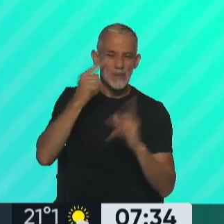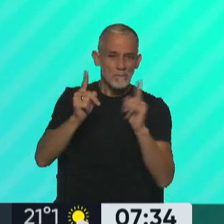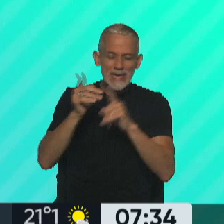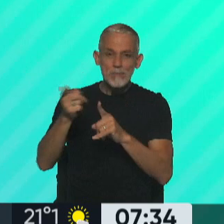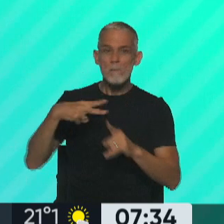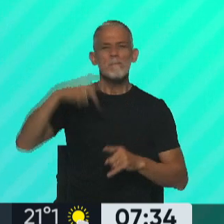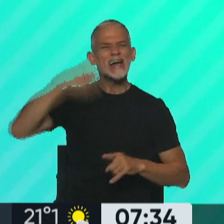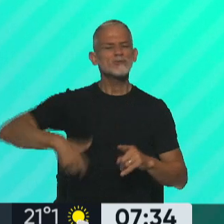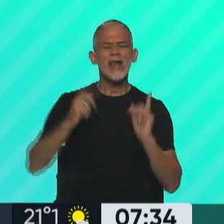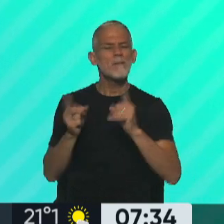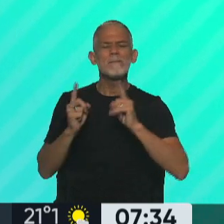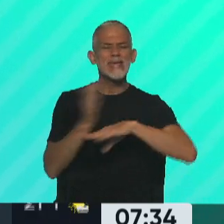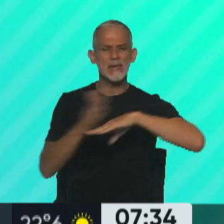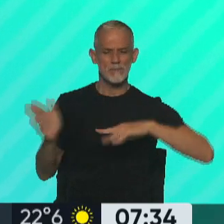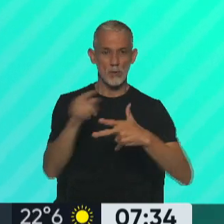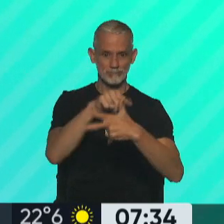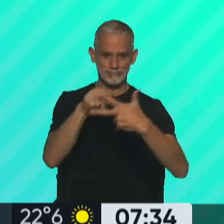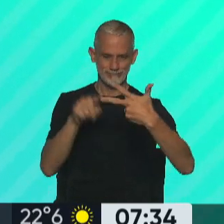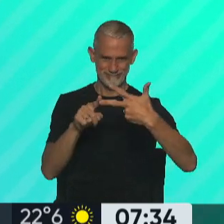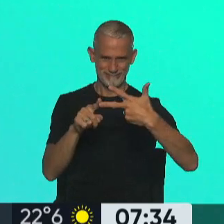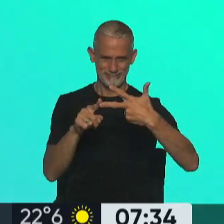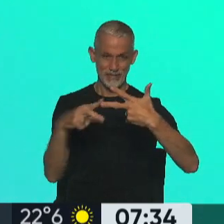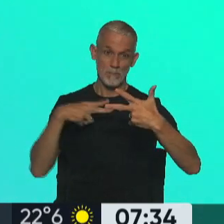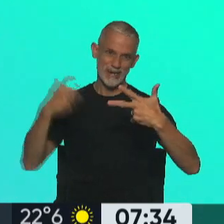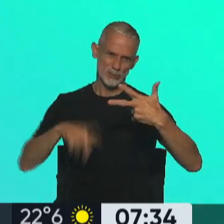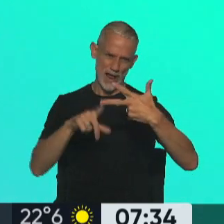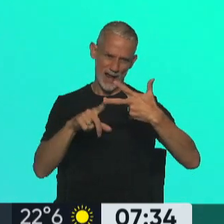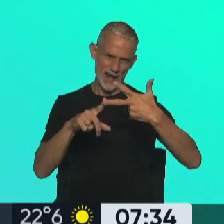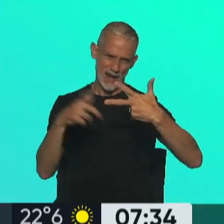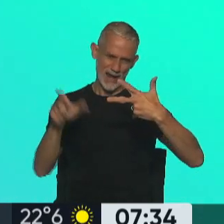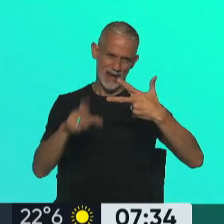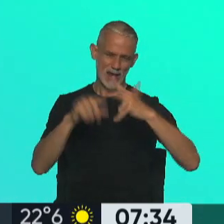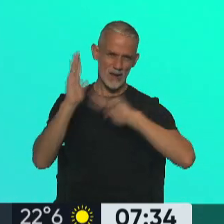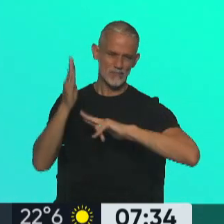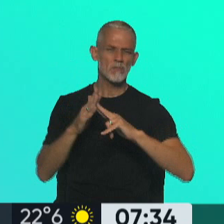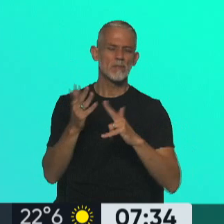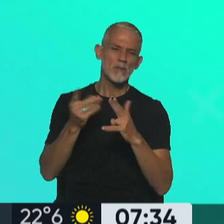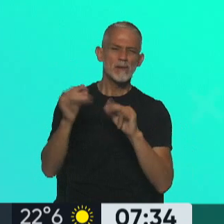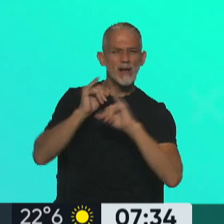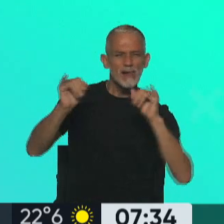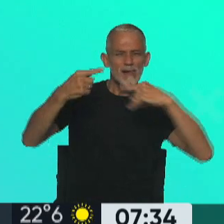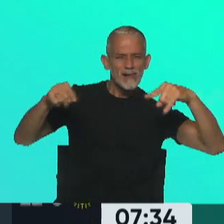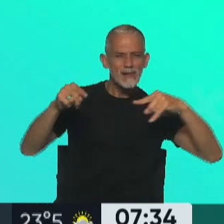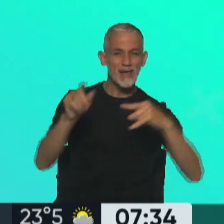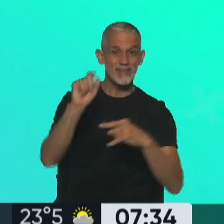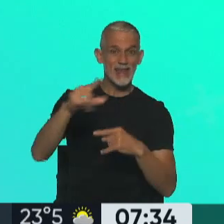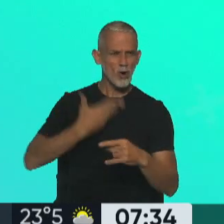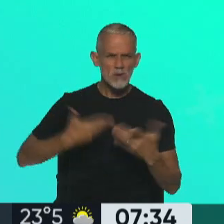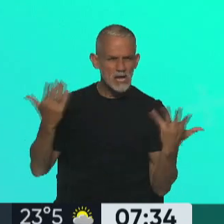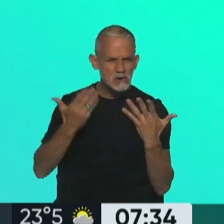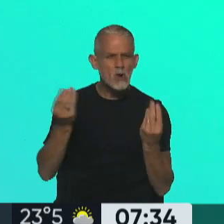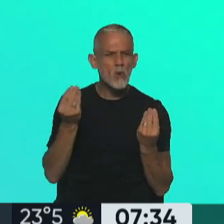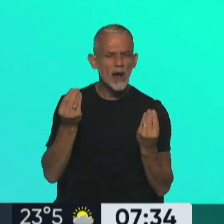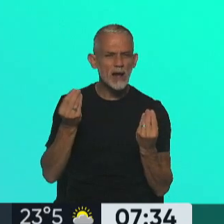personales. Esta oficina del Presidente vendría a ser el sector que maneja el tema medios del Gobierno Nacional. ¿A quién